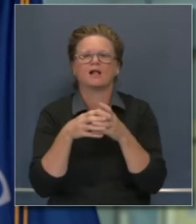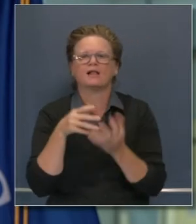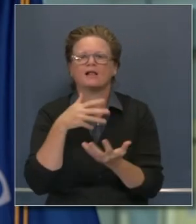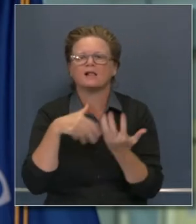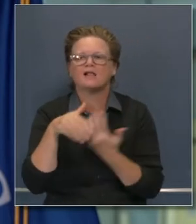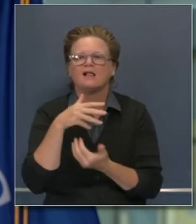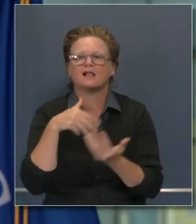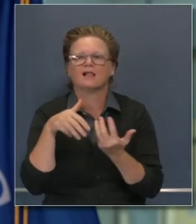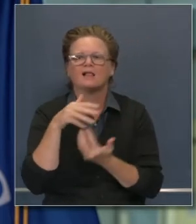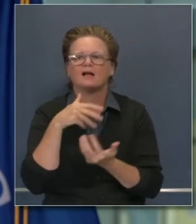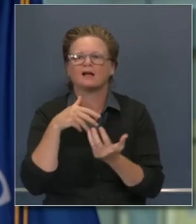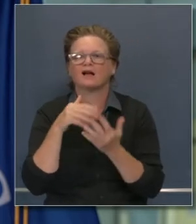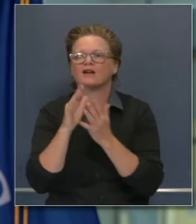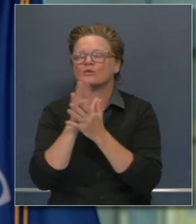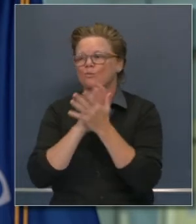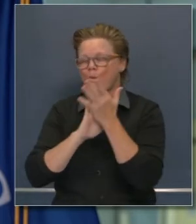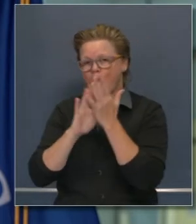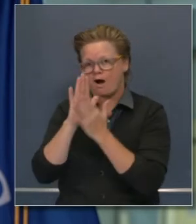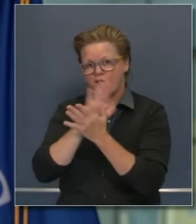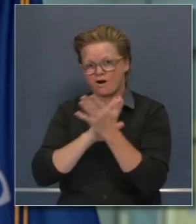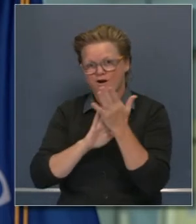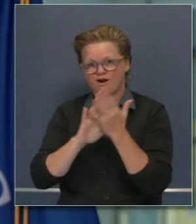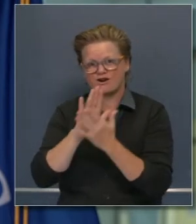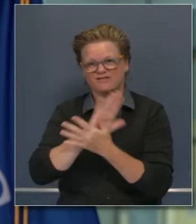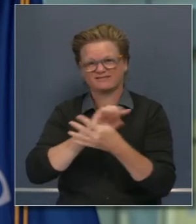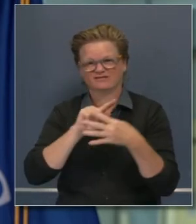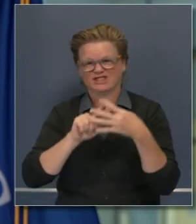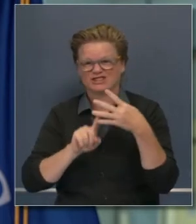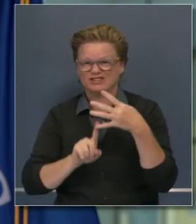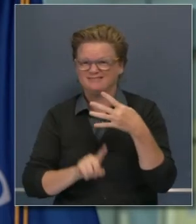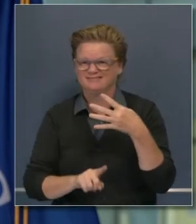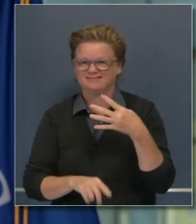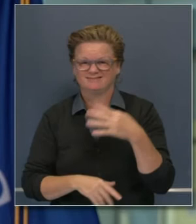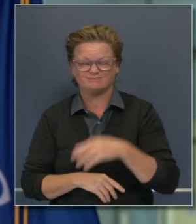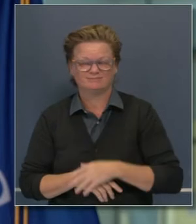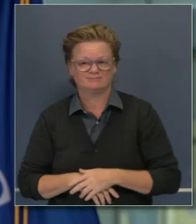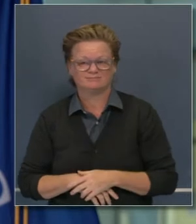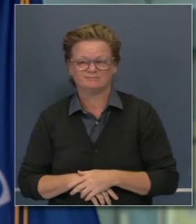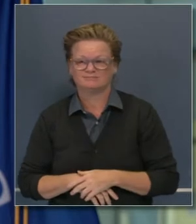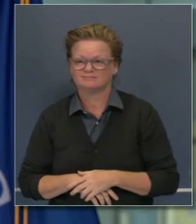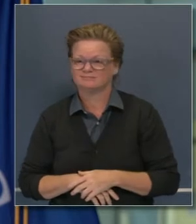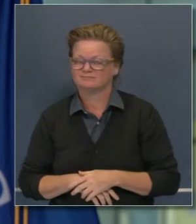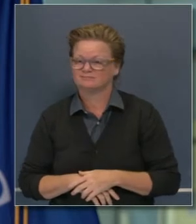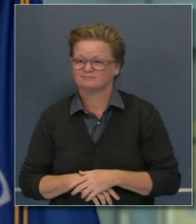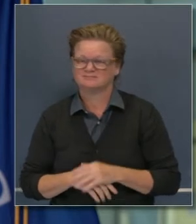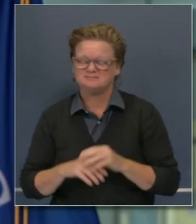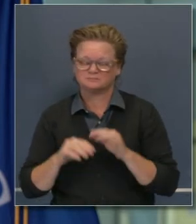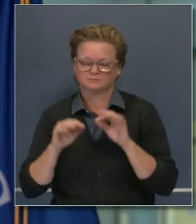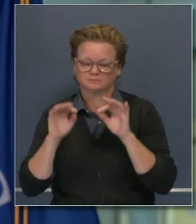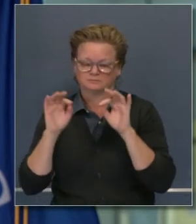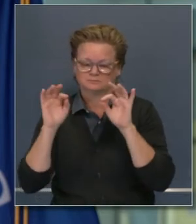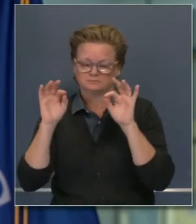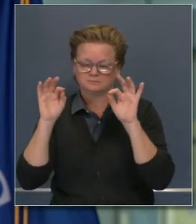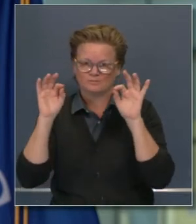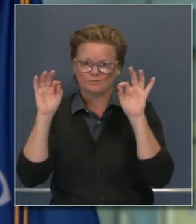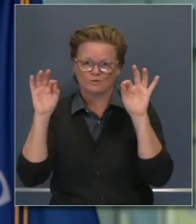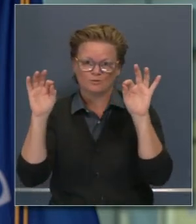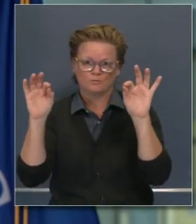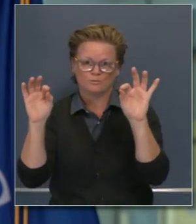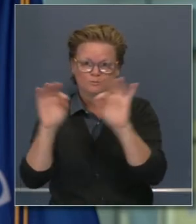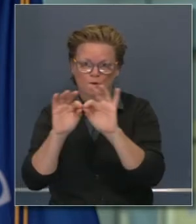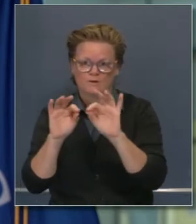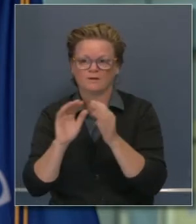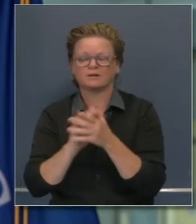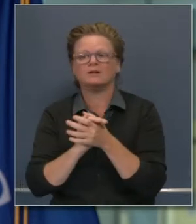cuiden, lávense las manos, sigan en ese espíritu reduciendo el aglomerarse con otras personas. Esperamos